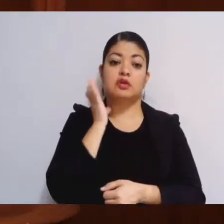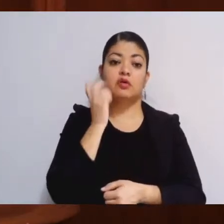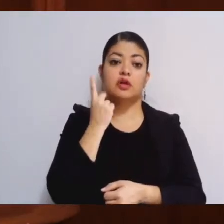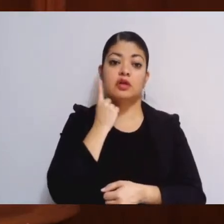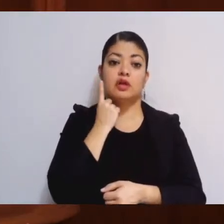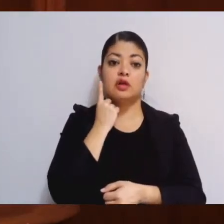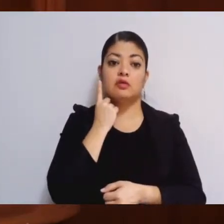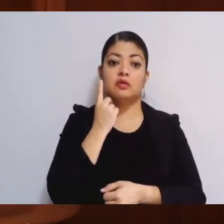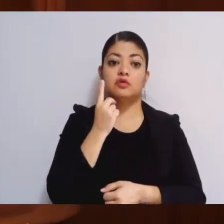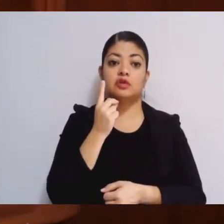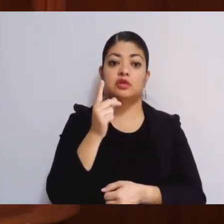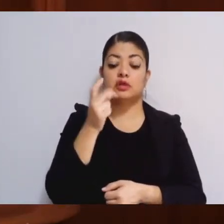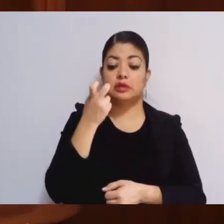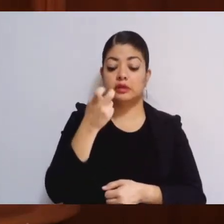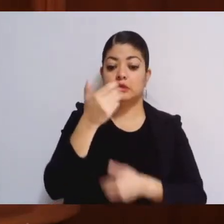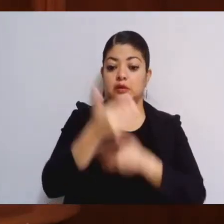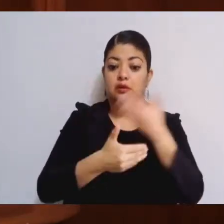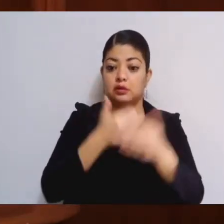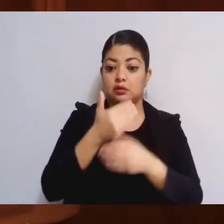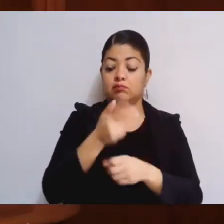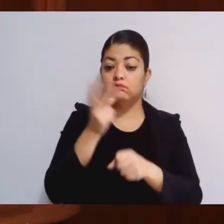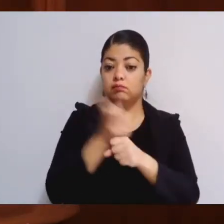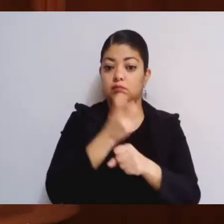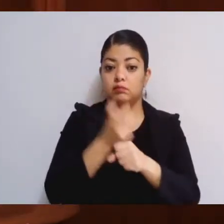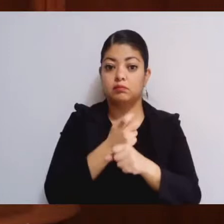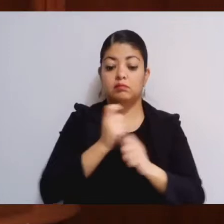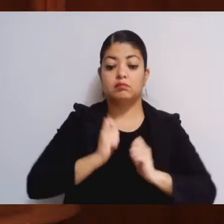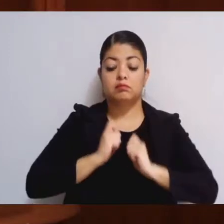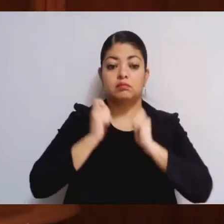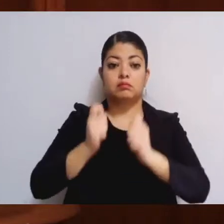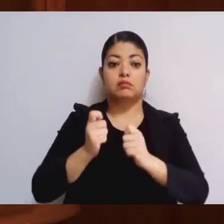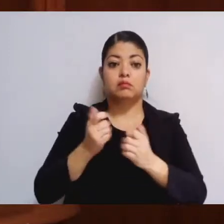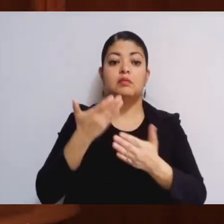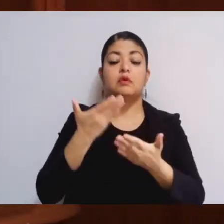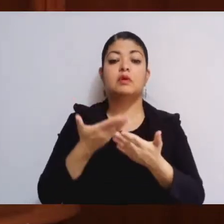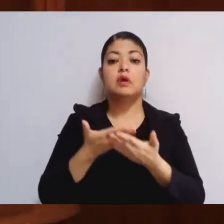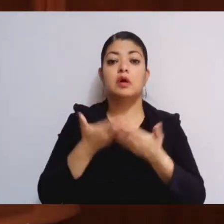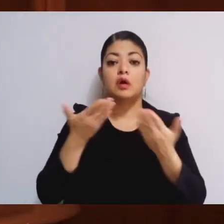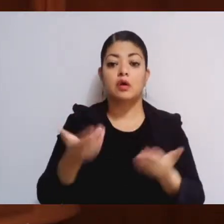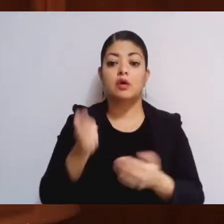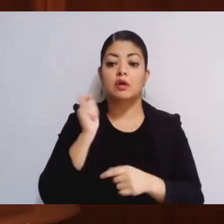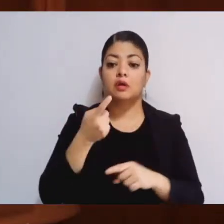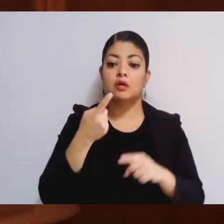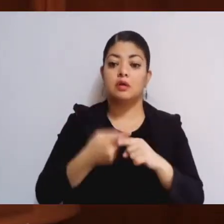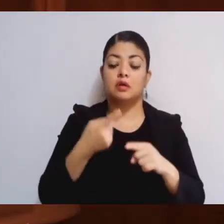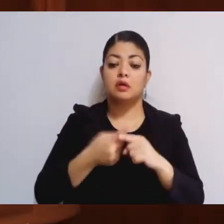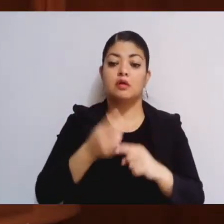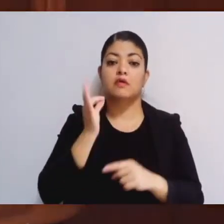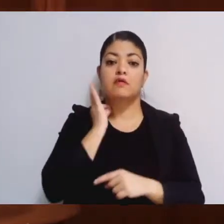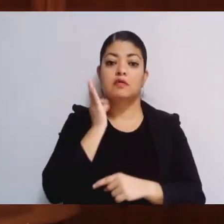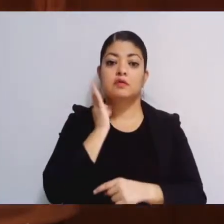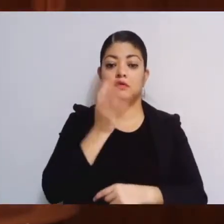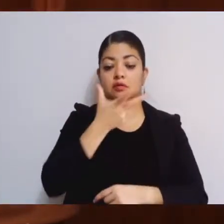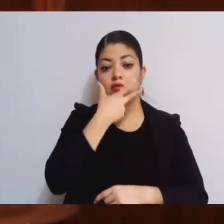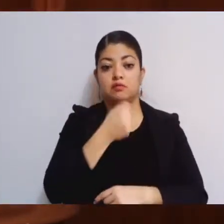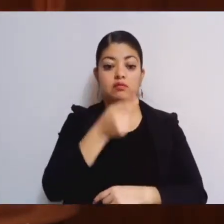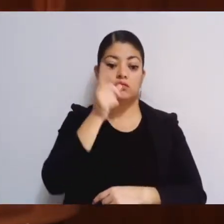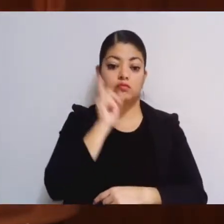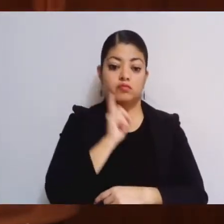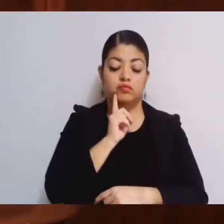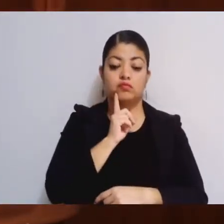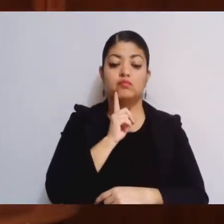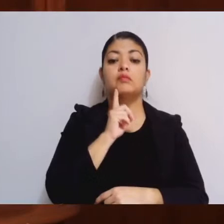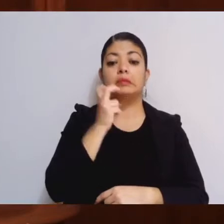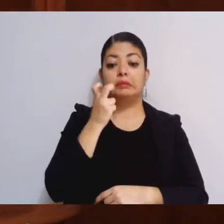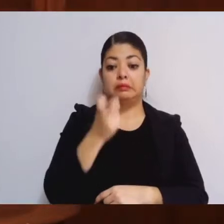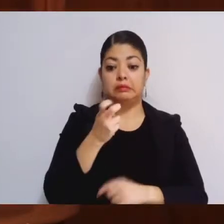establece el proceso y la convocatoria para designar a la o el Fiscal General de Justicia del Estado de México, mismo que